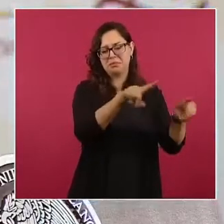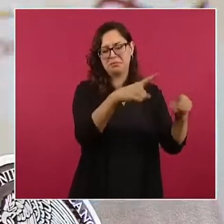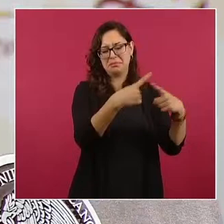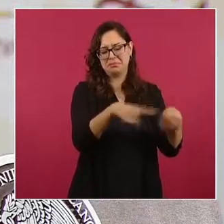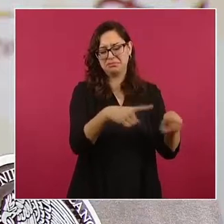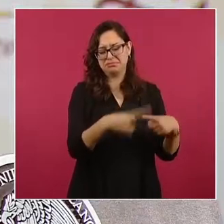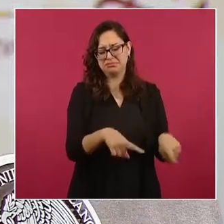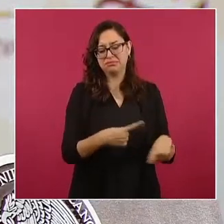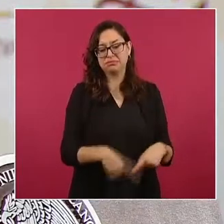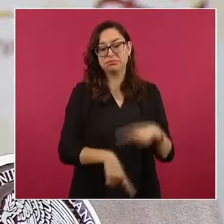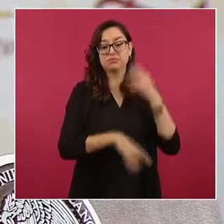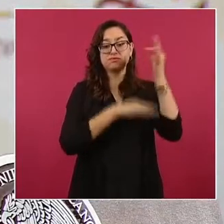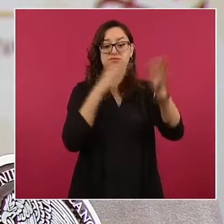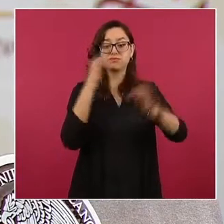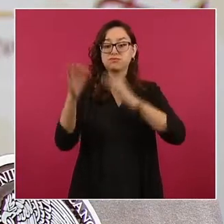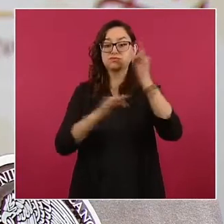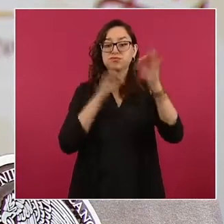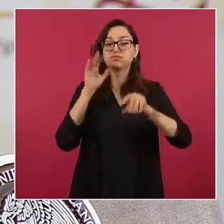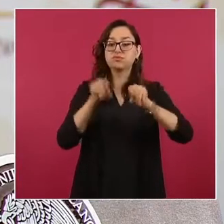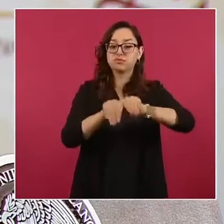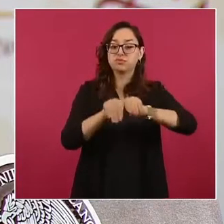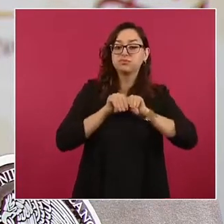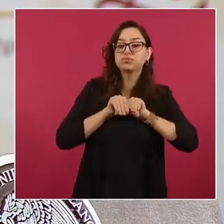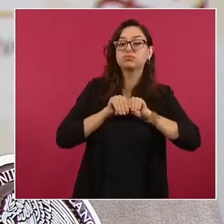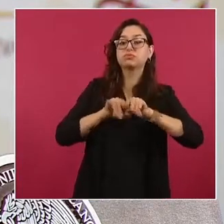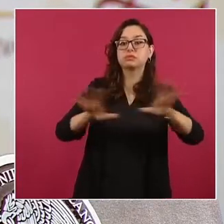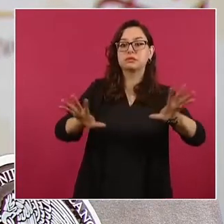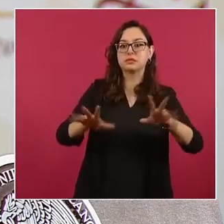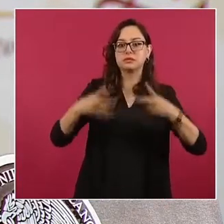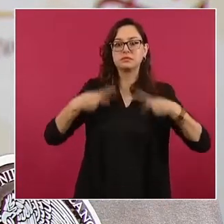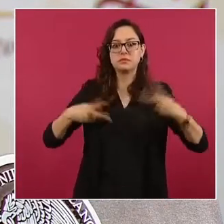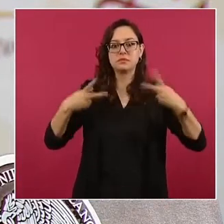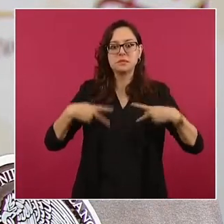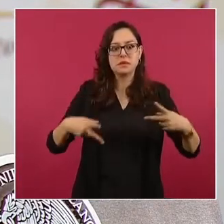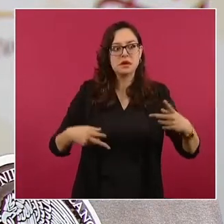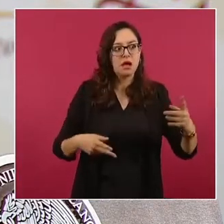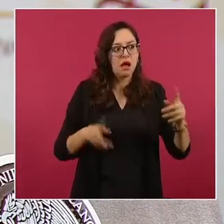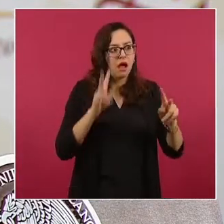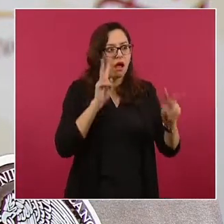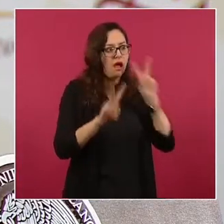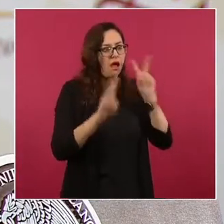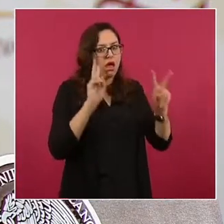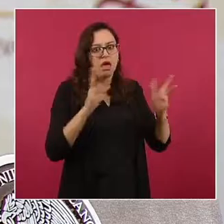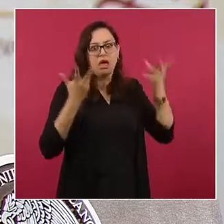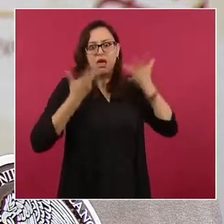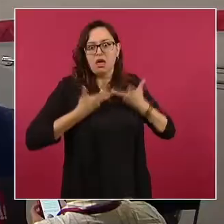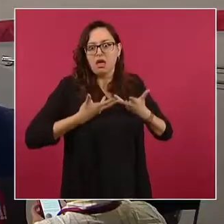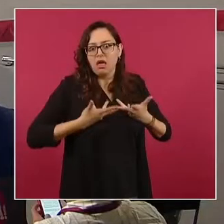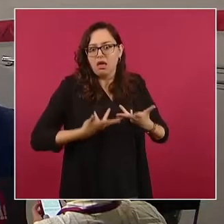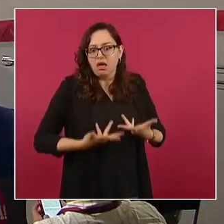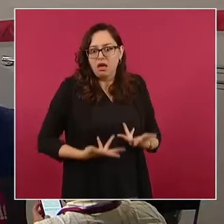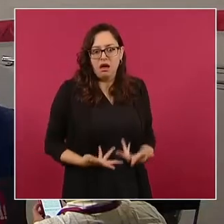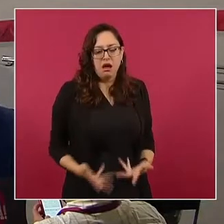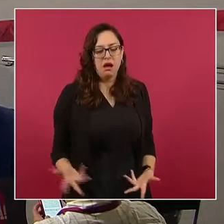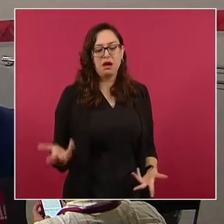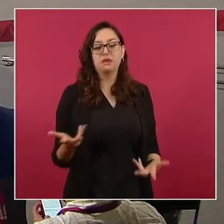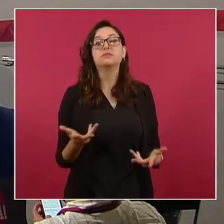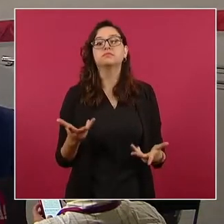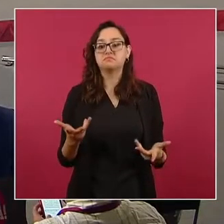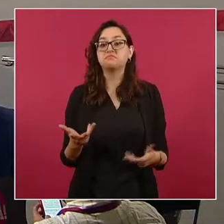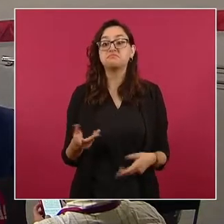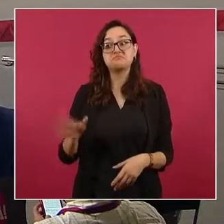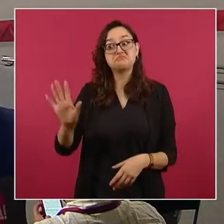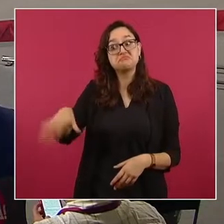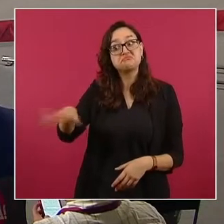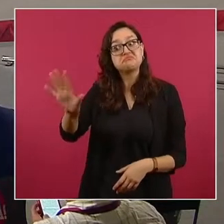publicaron notas que pretendían crear pánico entre los contribuyentes, arguyendo sanciones